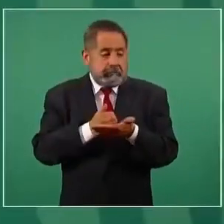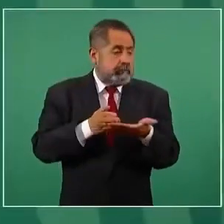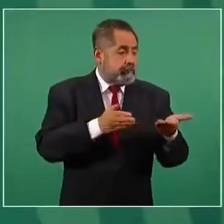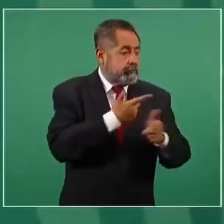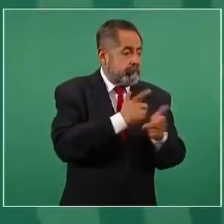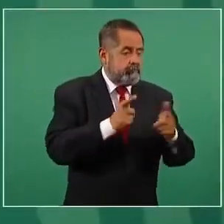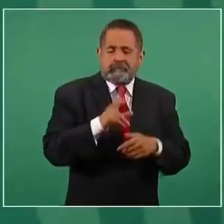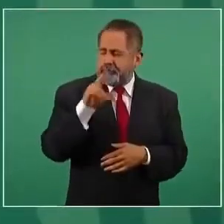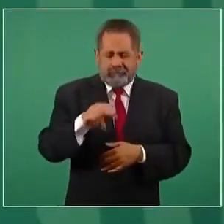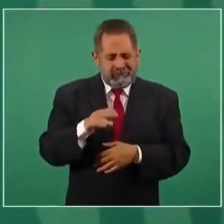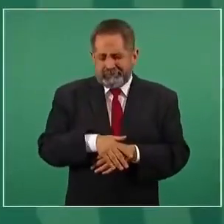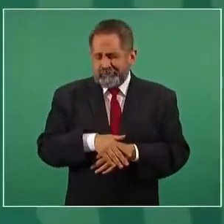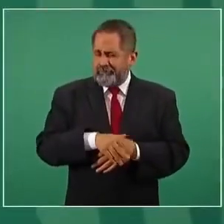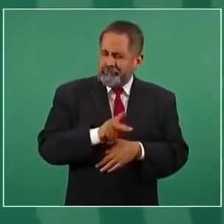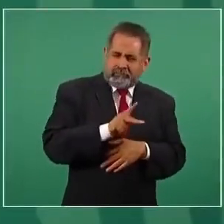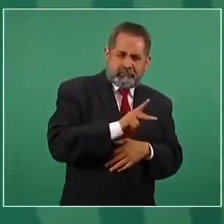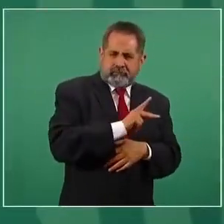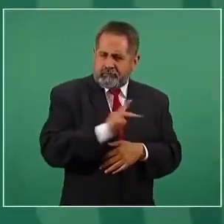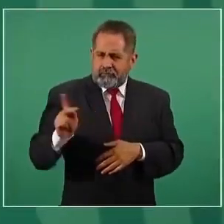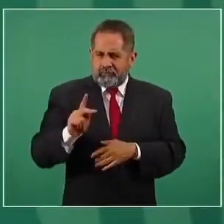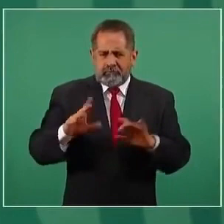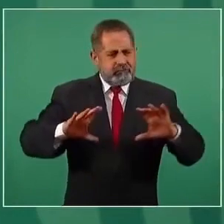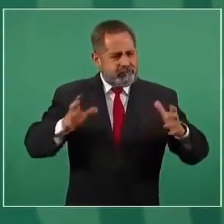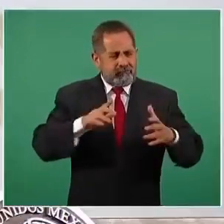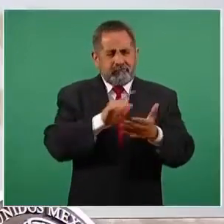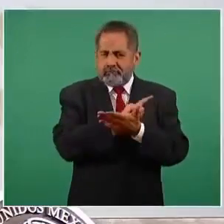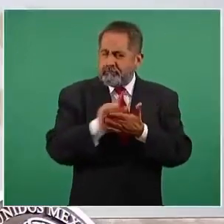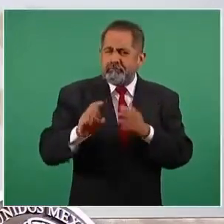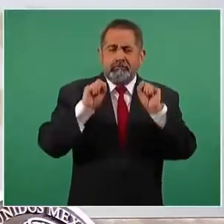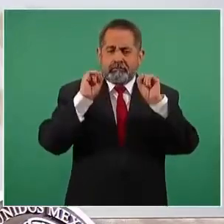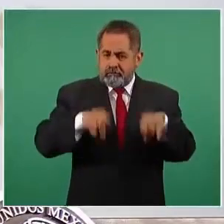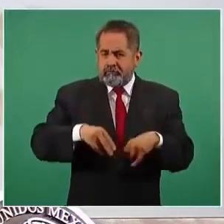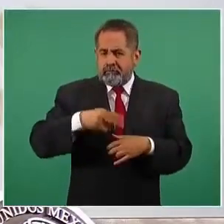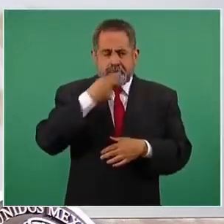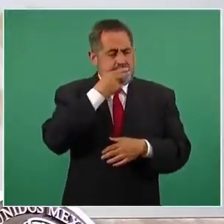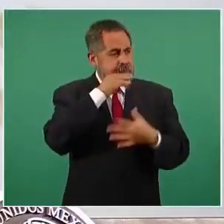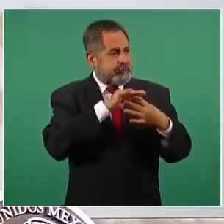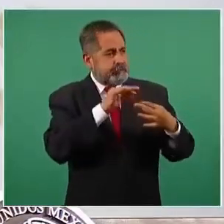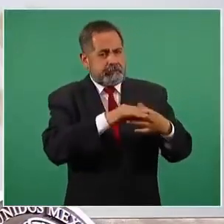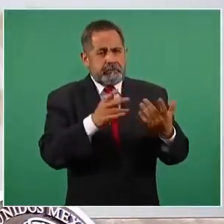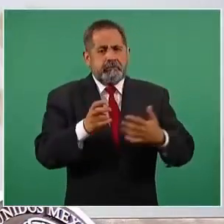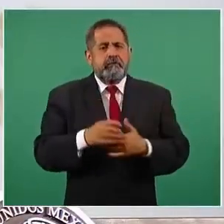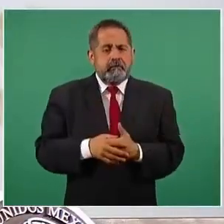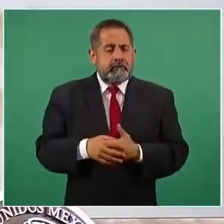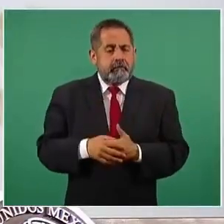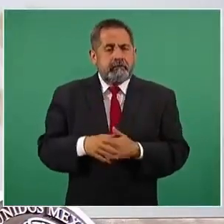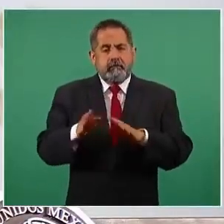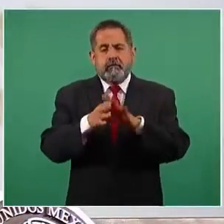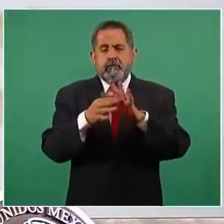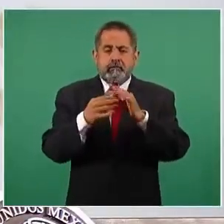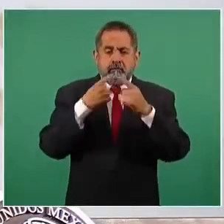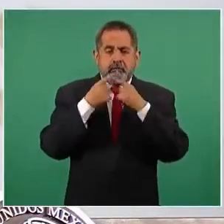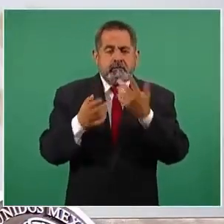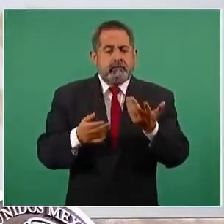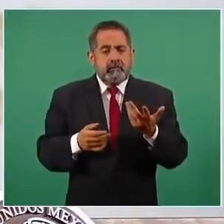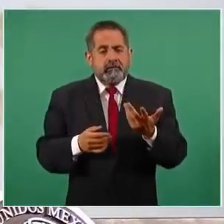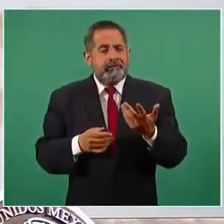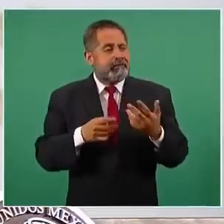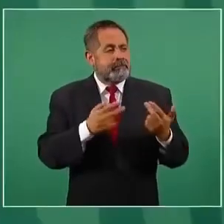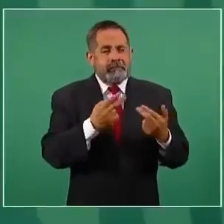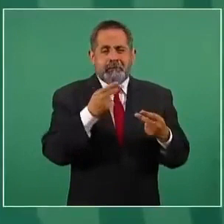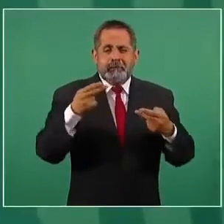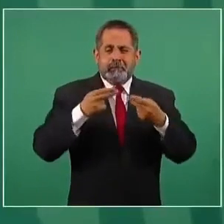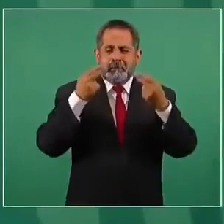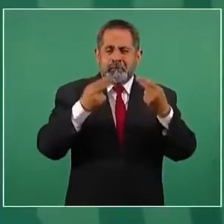que generalmente son los sitios más privilegiados de los establecimientos comerciales y que hacen además que se pase el